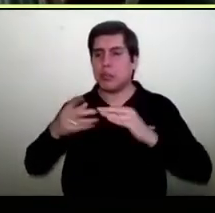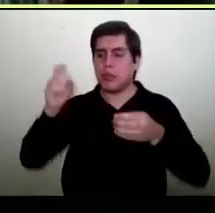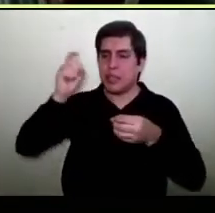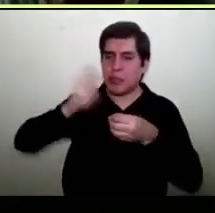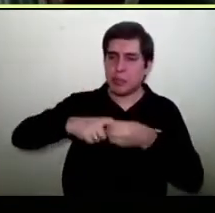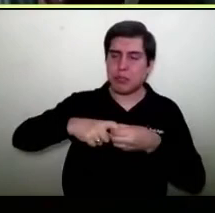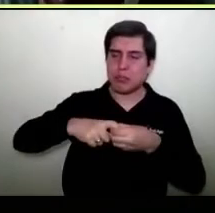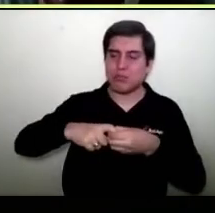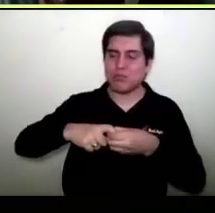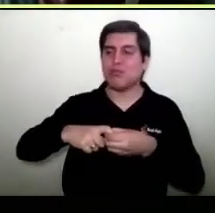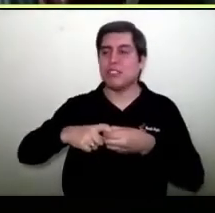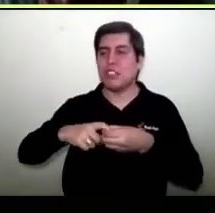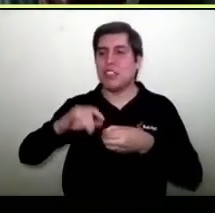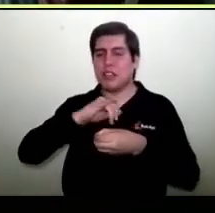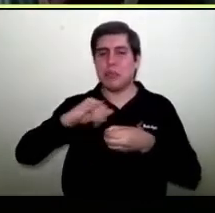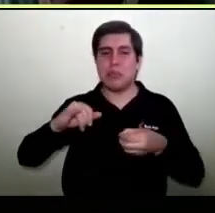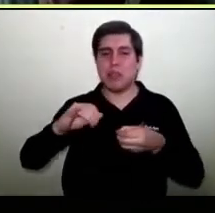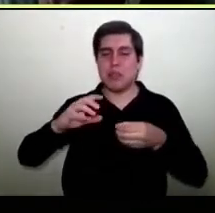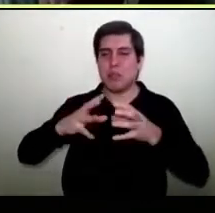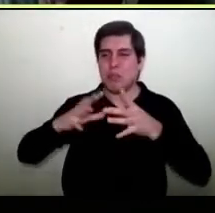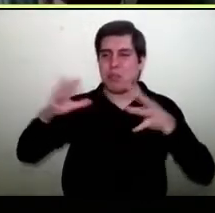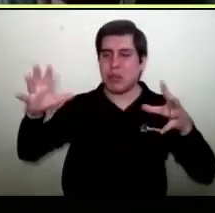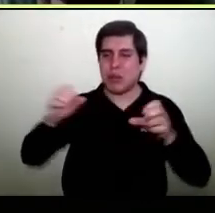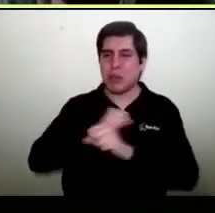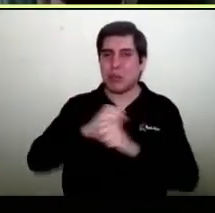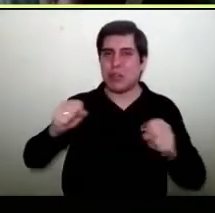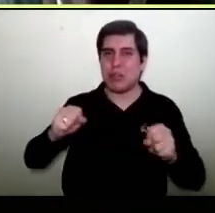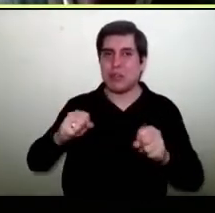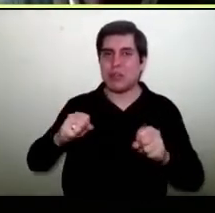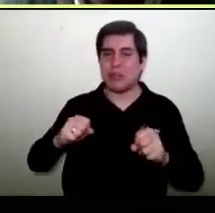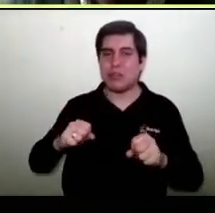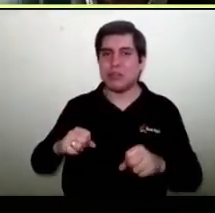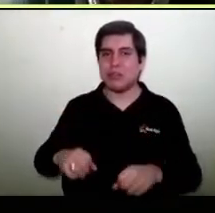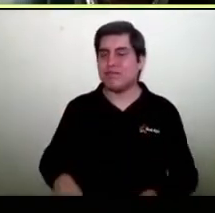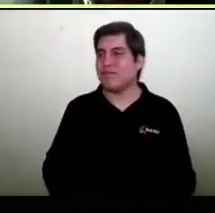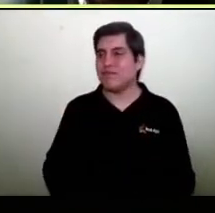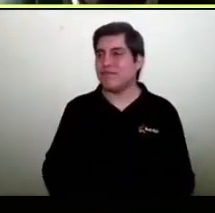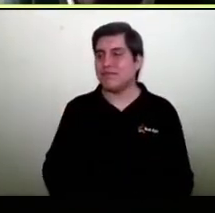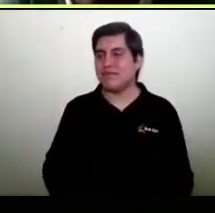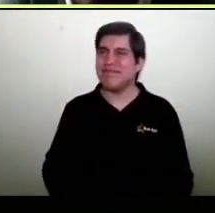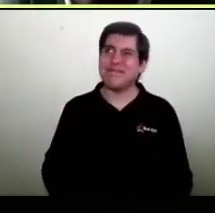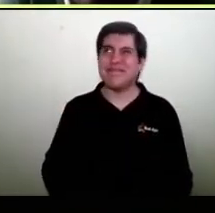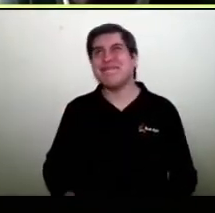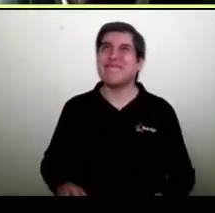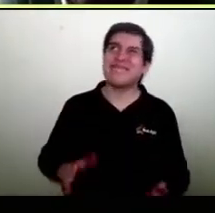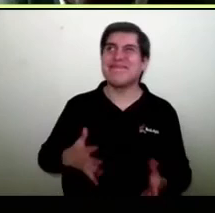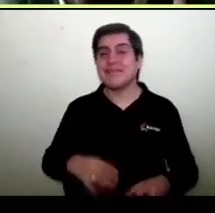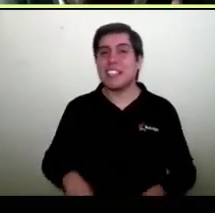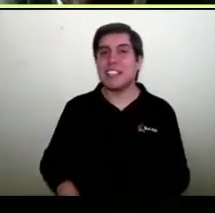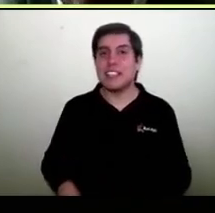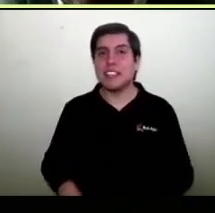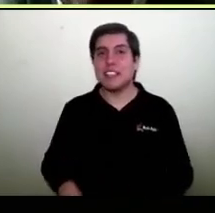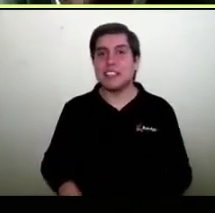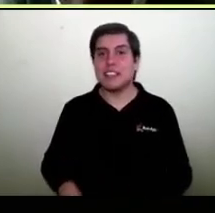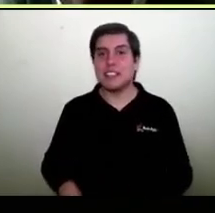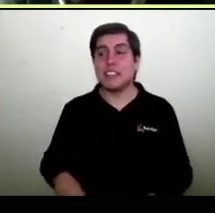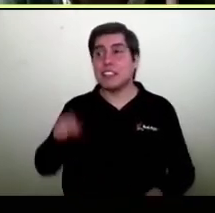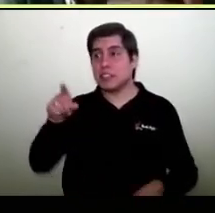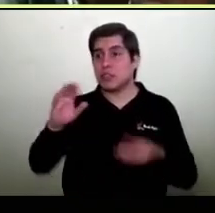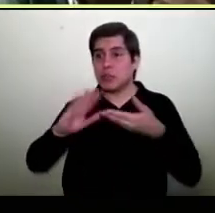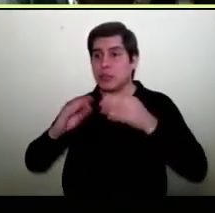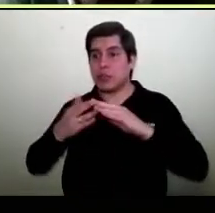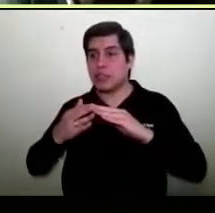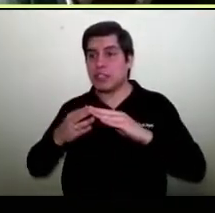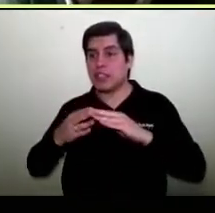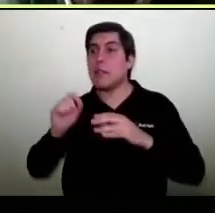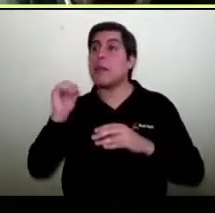en alguna comunidad no vamos a crecer no Beatriz no es eso yo creo que si estás en una comunidad vas a